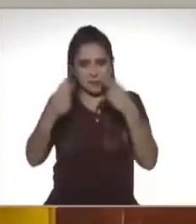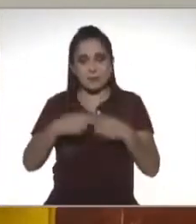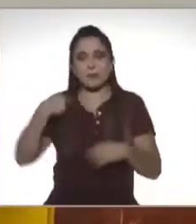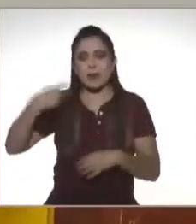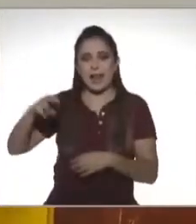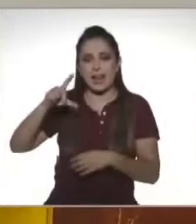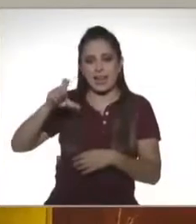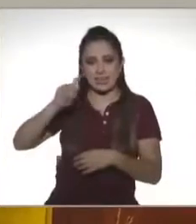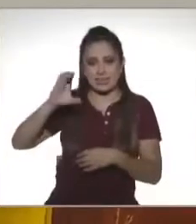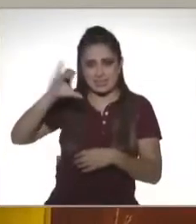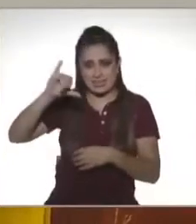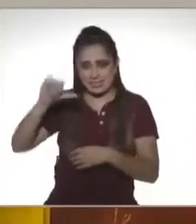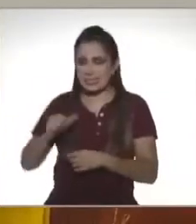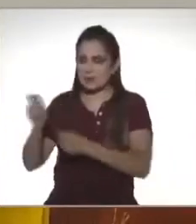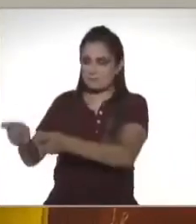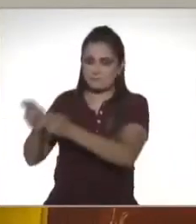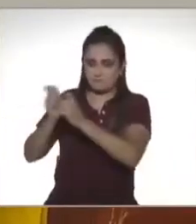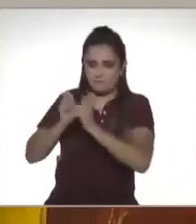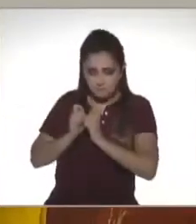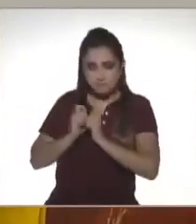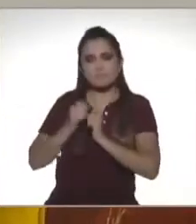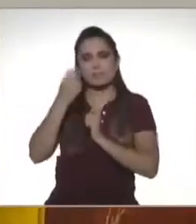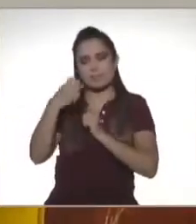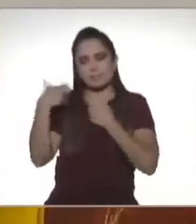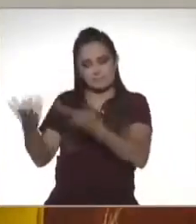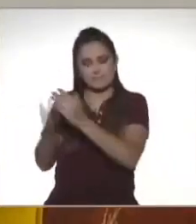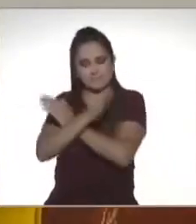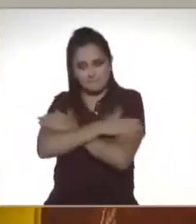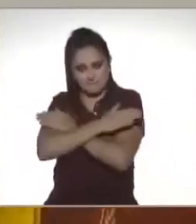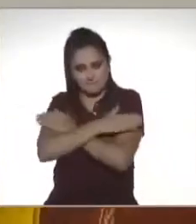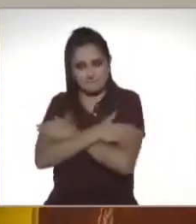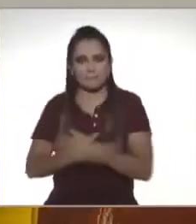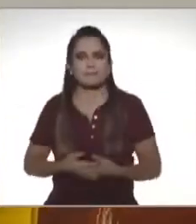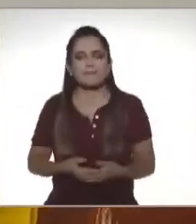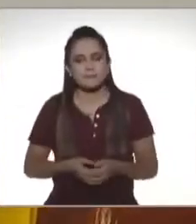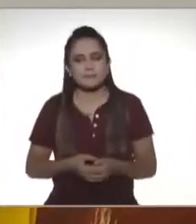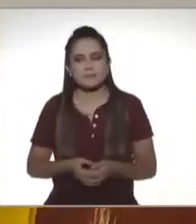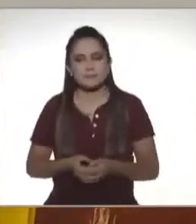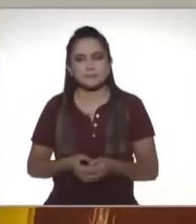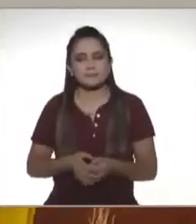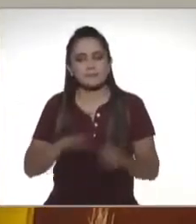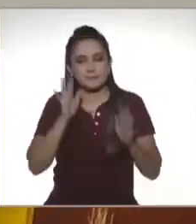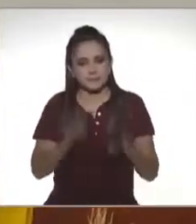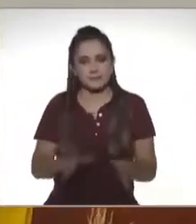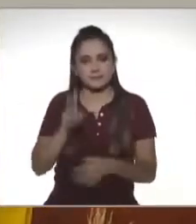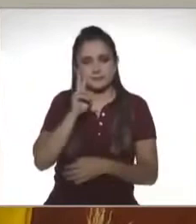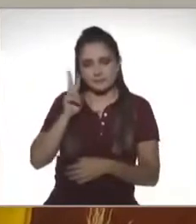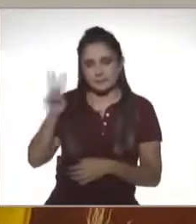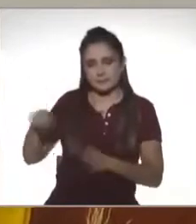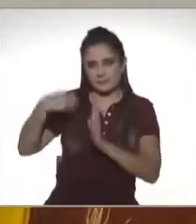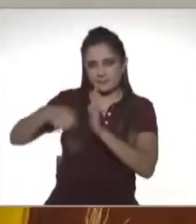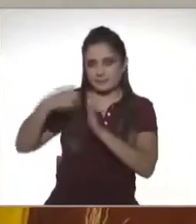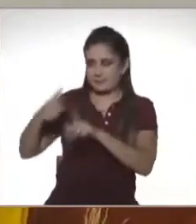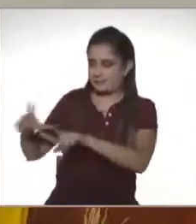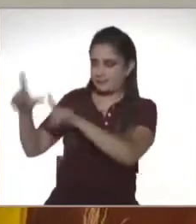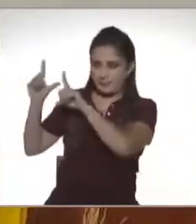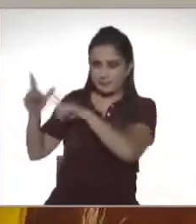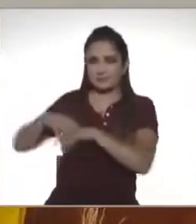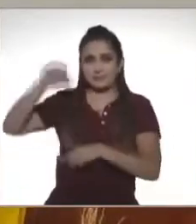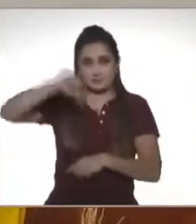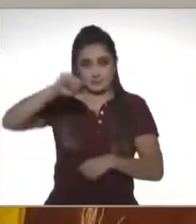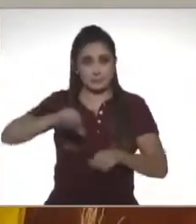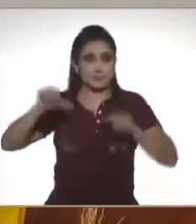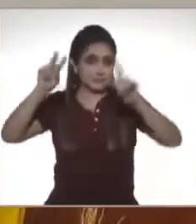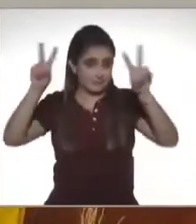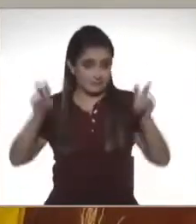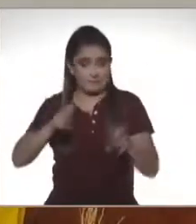compañera Leticia Carvajal, a quien le mandamos un fuerte, un fuerte abrazo. Pues ya lo vio usted en nuestra cápsula introductoria. Hoy tenemos un tema